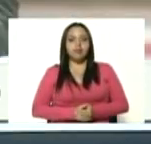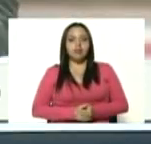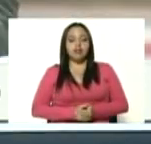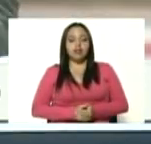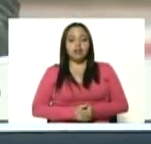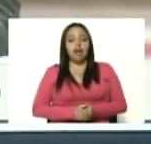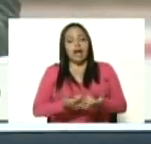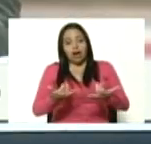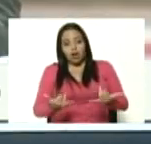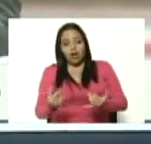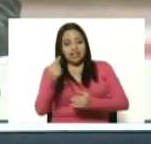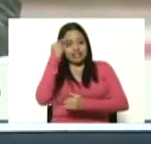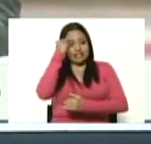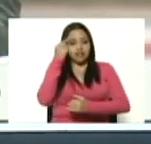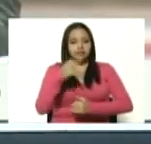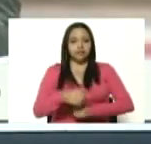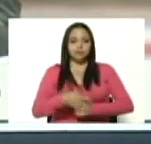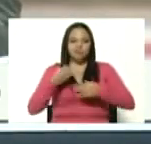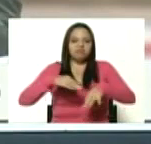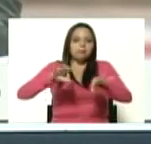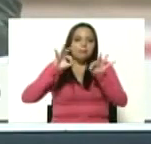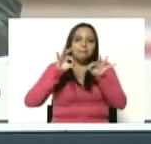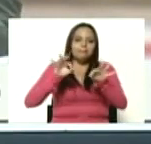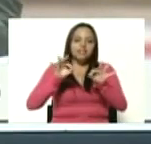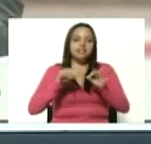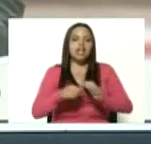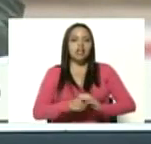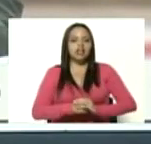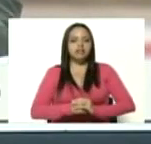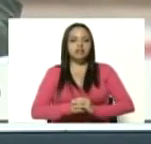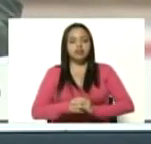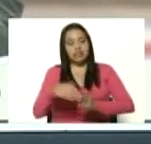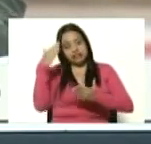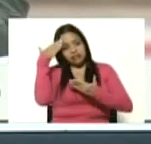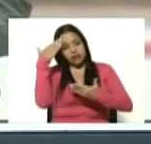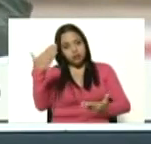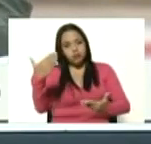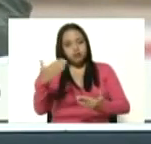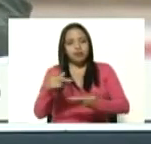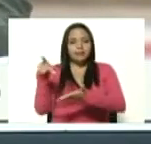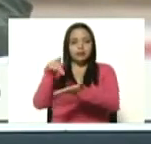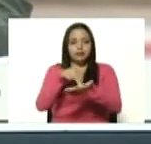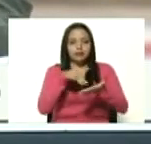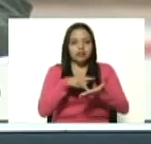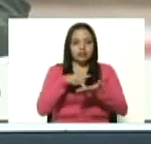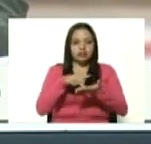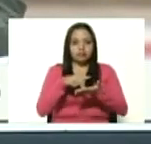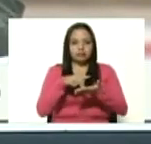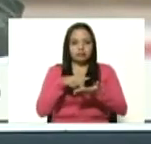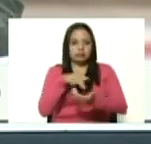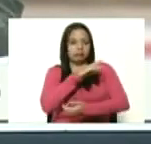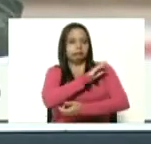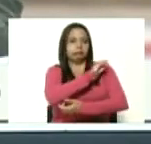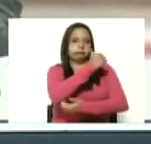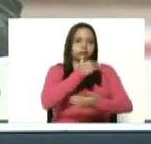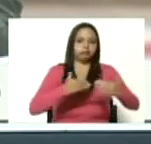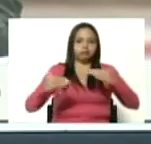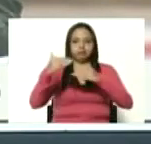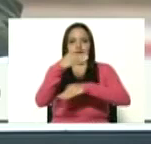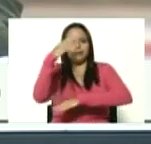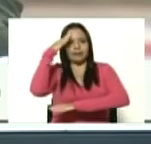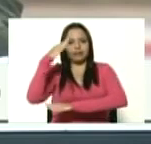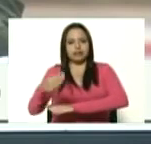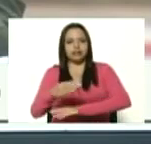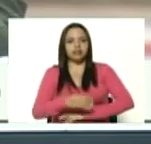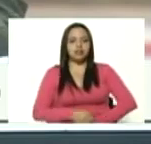día tan especial. Saludo la presencia del alto mando militar, general en